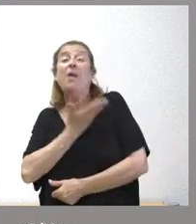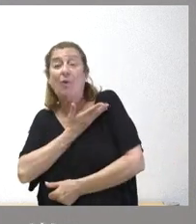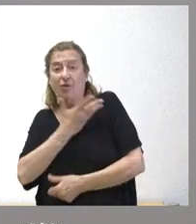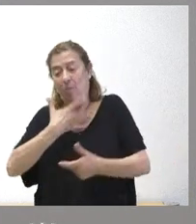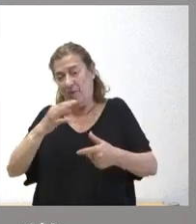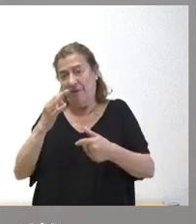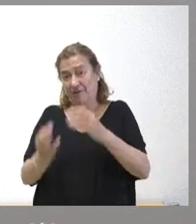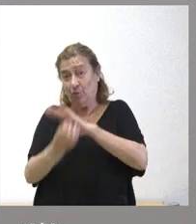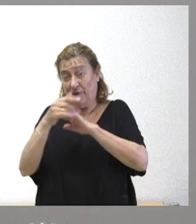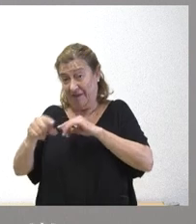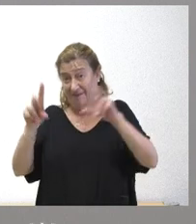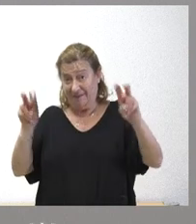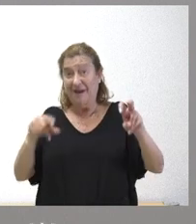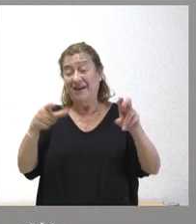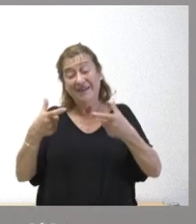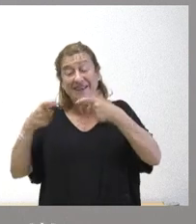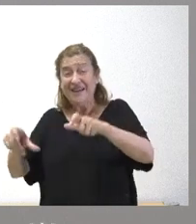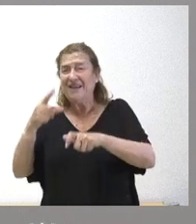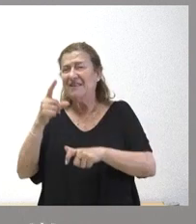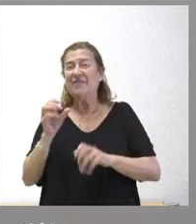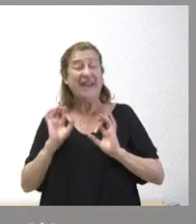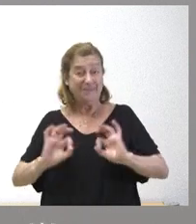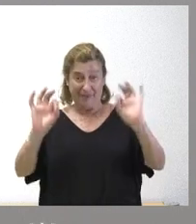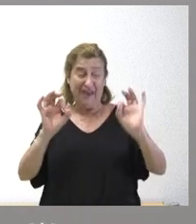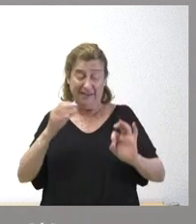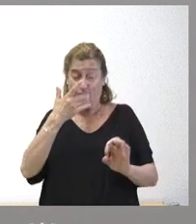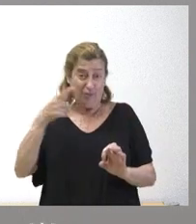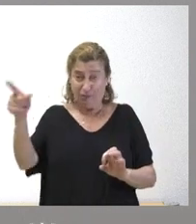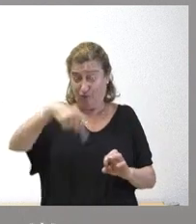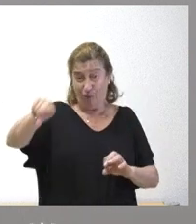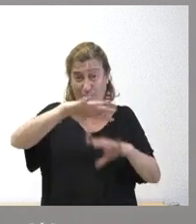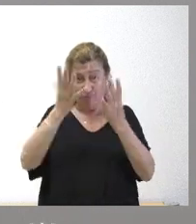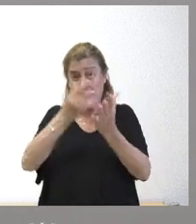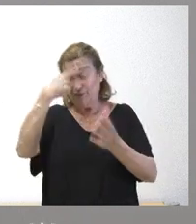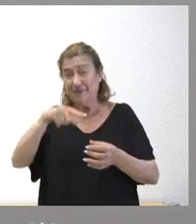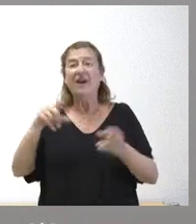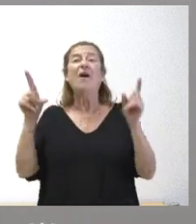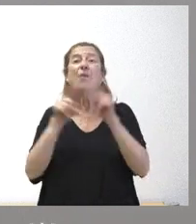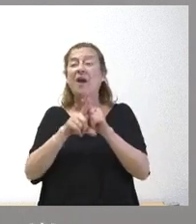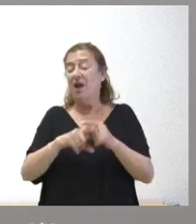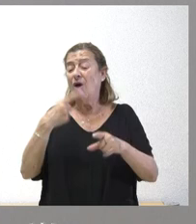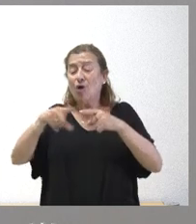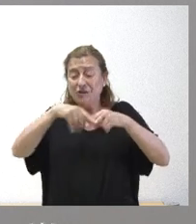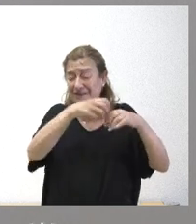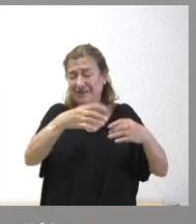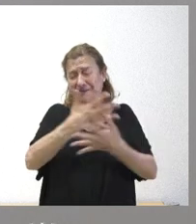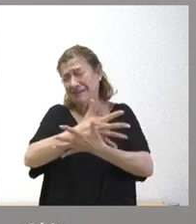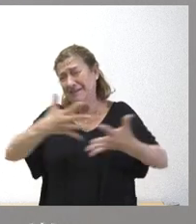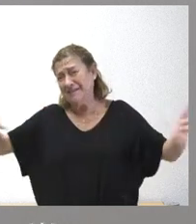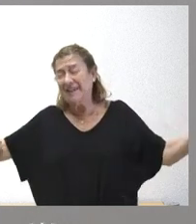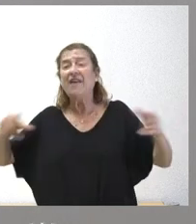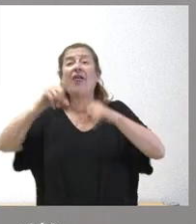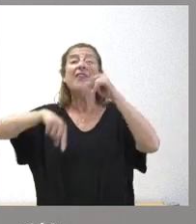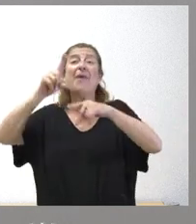para ese sector este sector tiene una singularidad muy especial como todo el mundo conoce que el nivel de productos es muy amplio y según las áreas geográficas